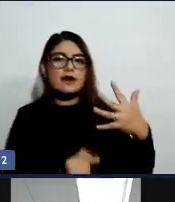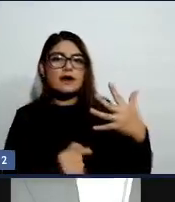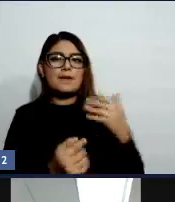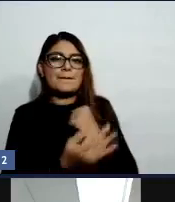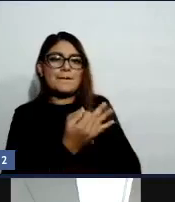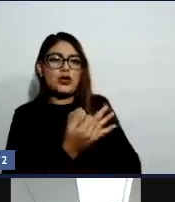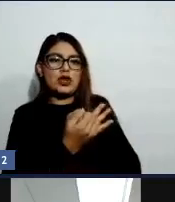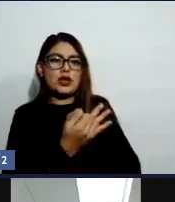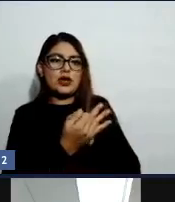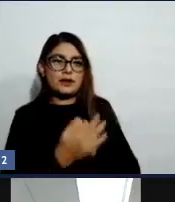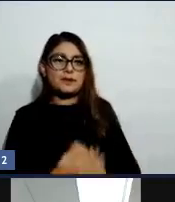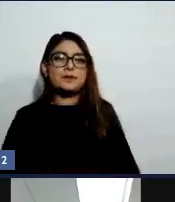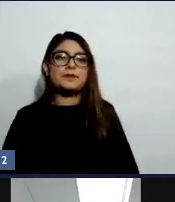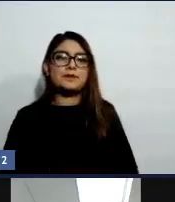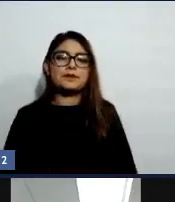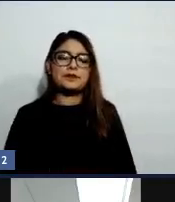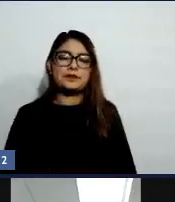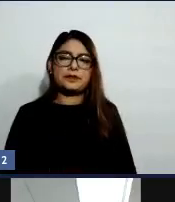La que sigue, por favor.